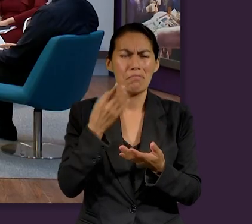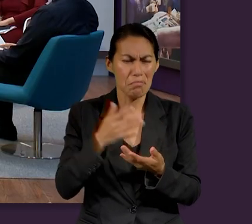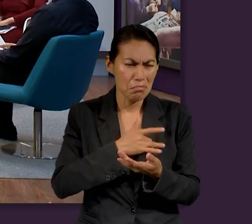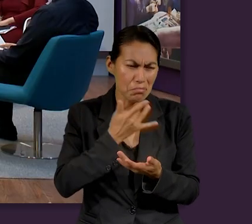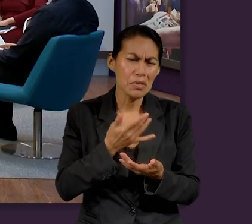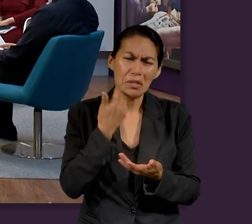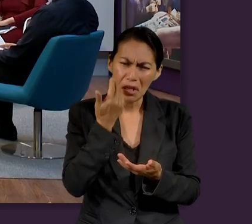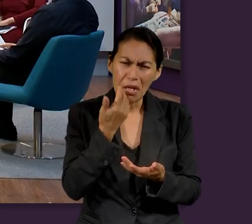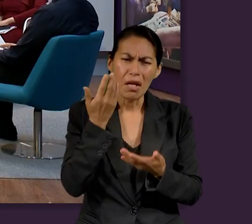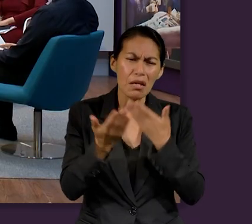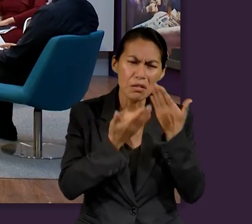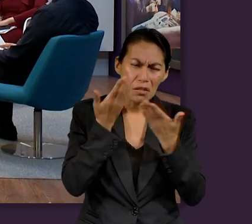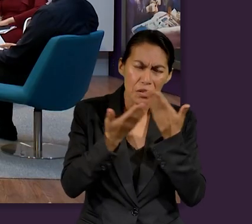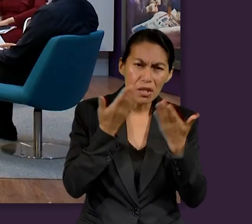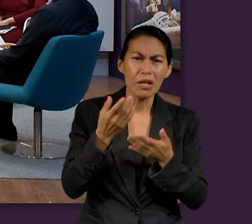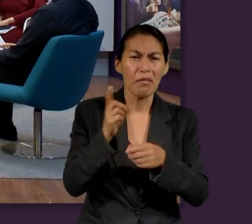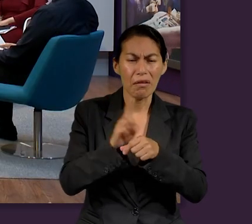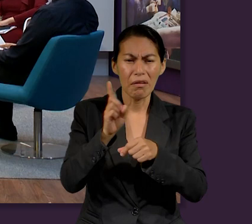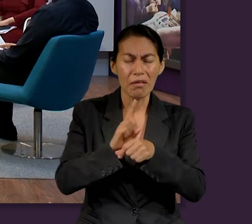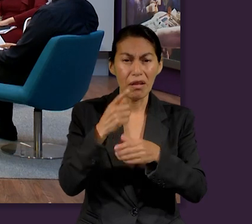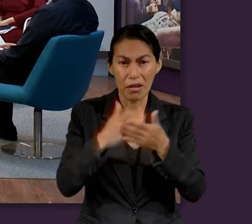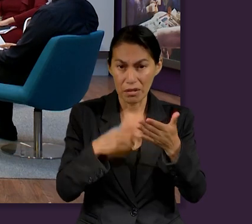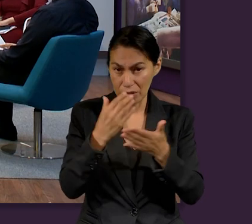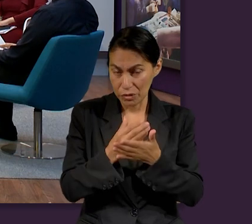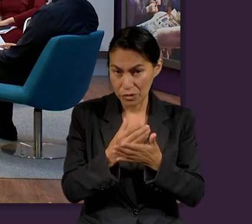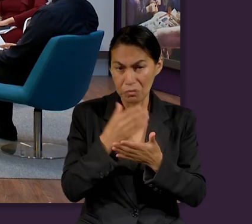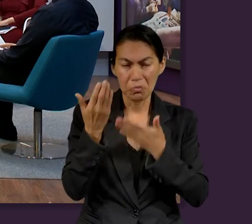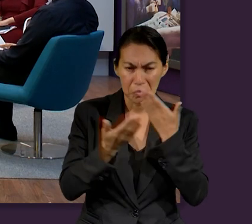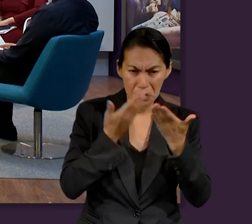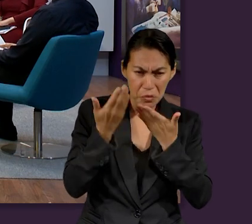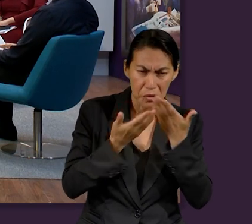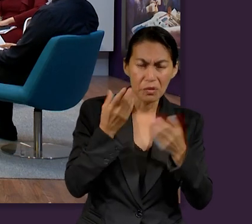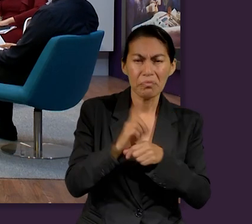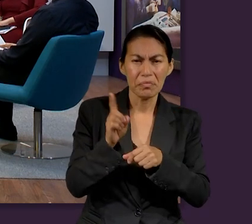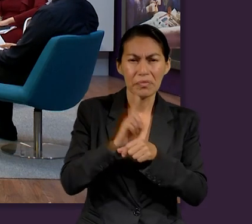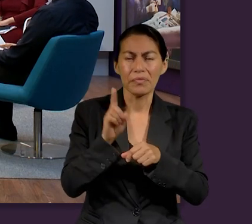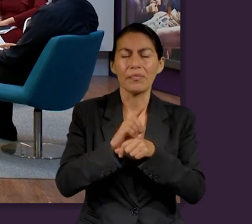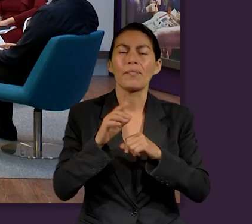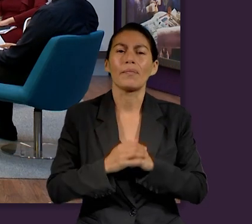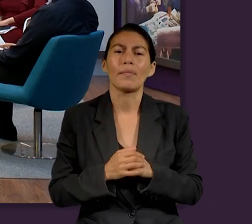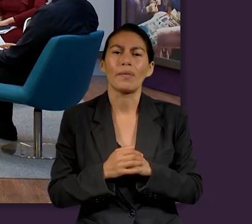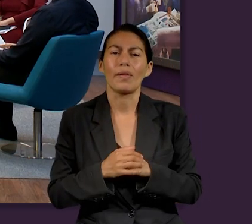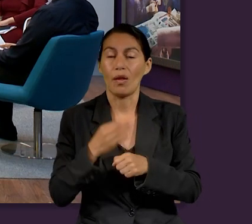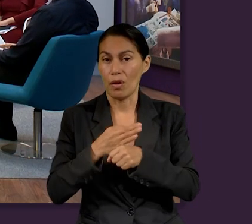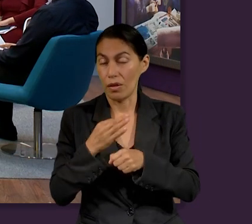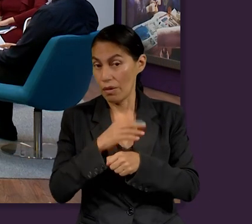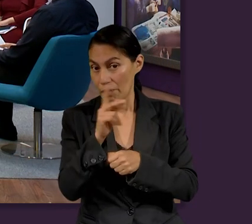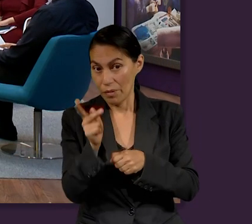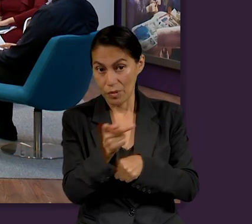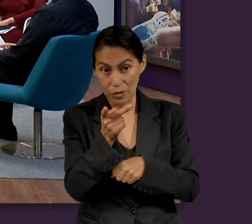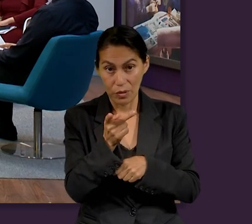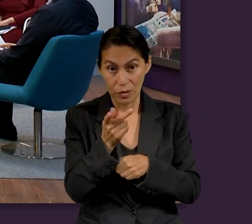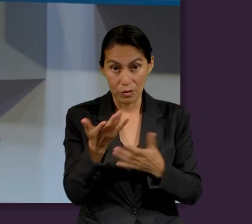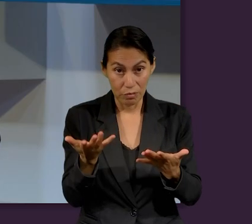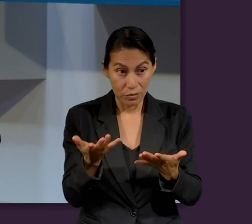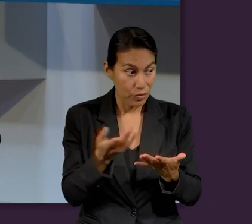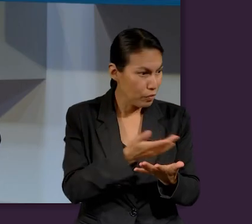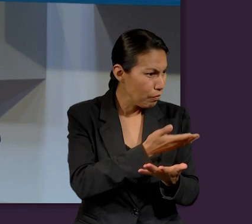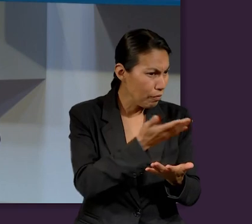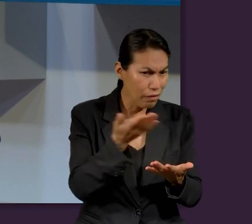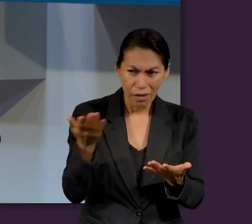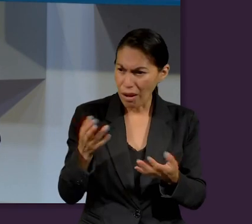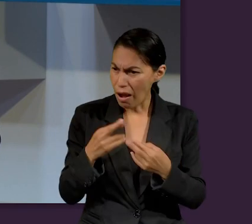estudiar la lección de Escuela Sabática día tras día. Hoy les pregunto a los chicos, ¿han recibido regalo?